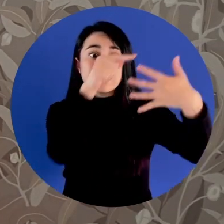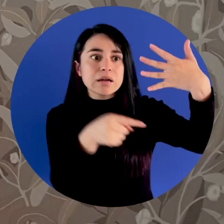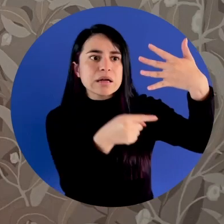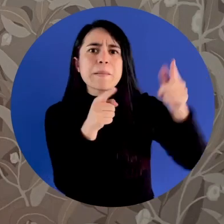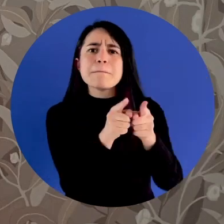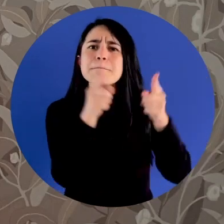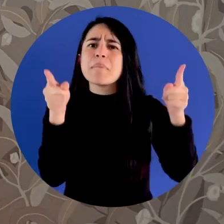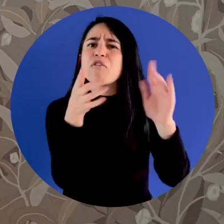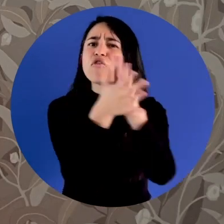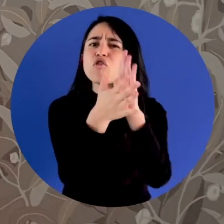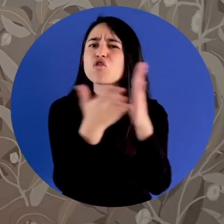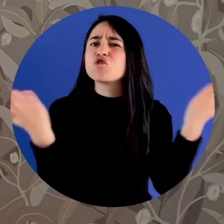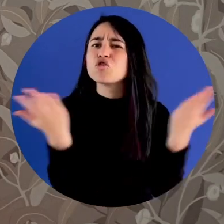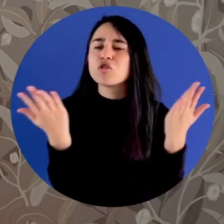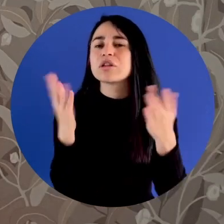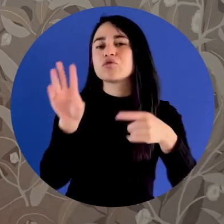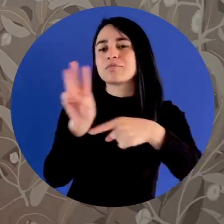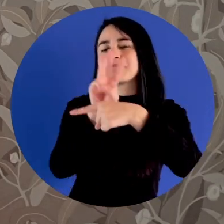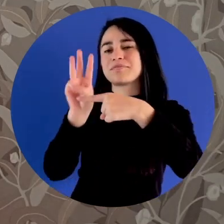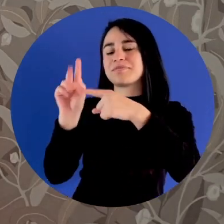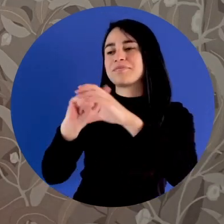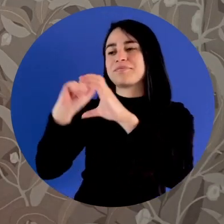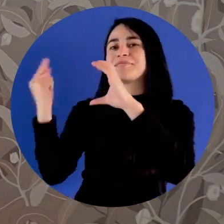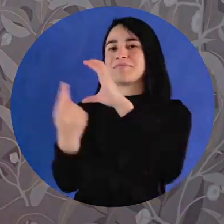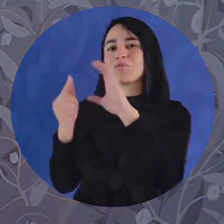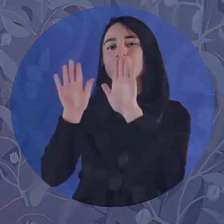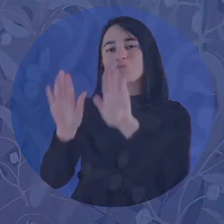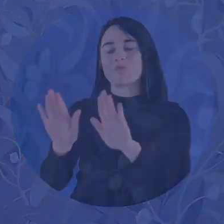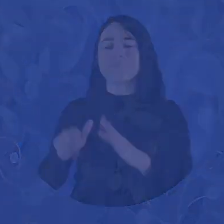.fullbright.edu.co